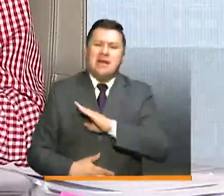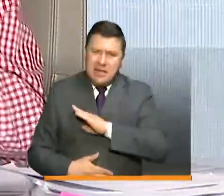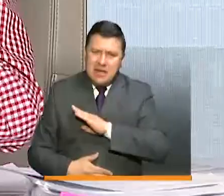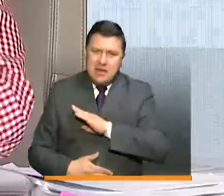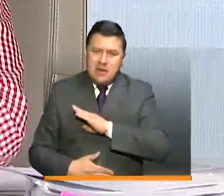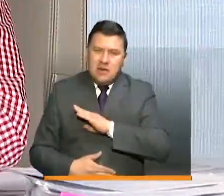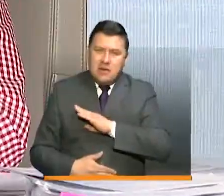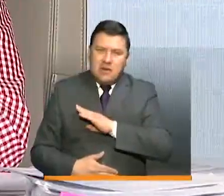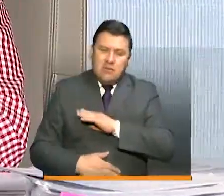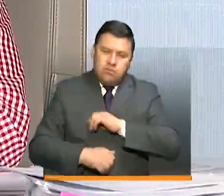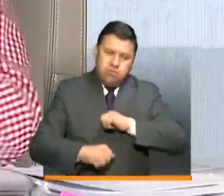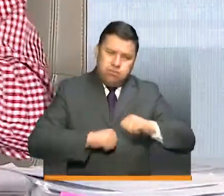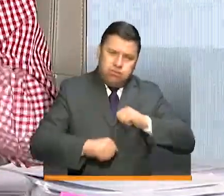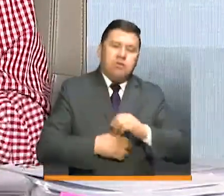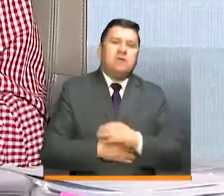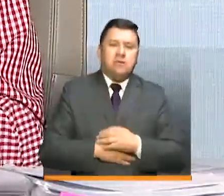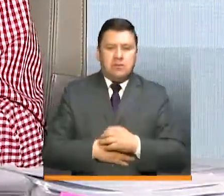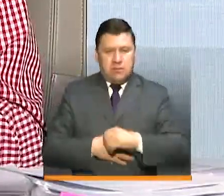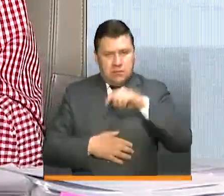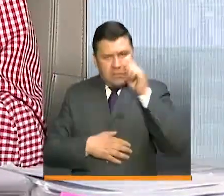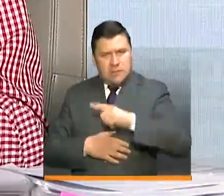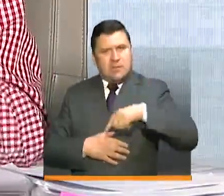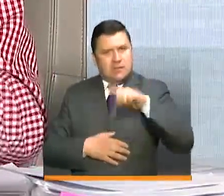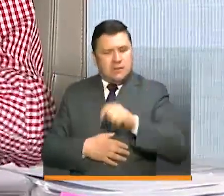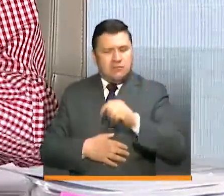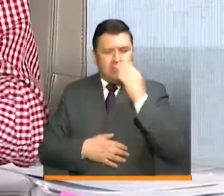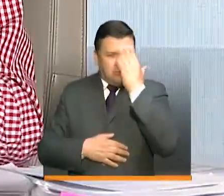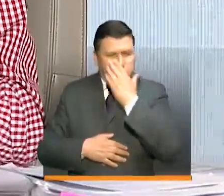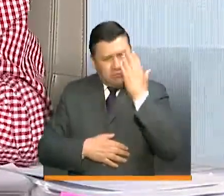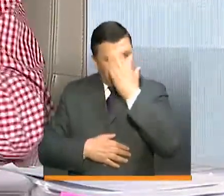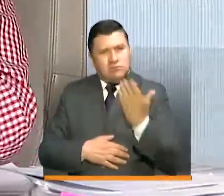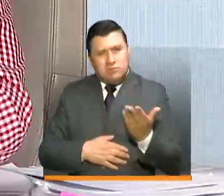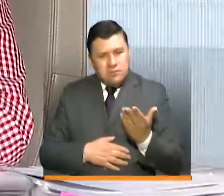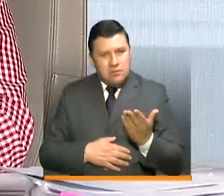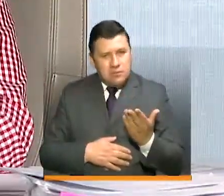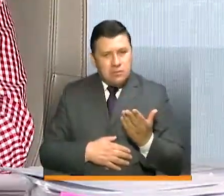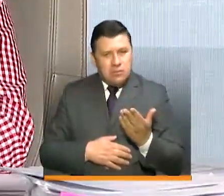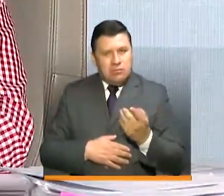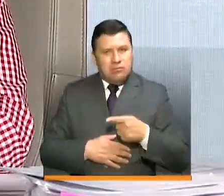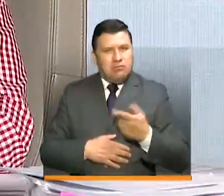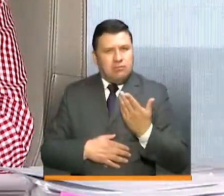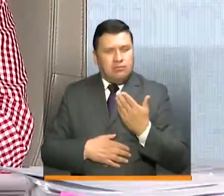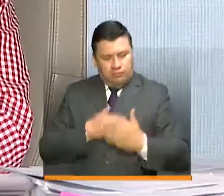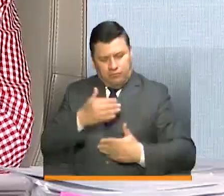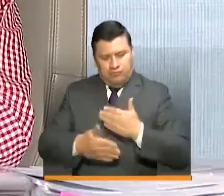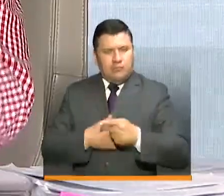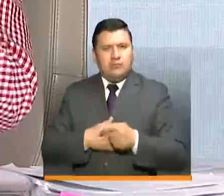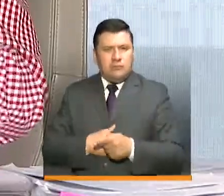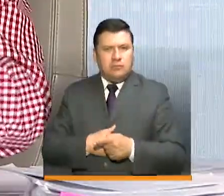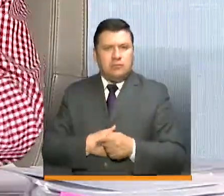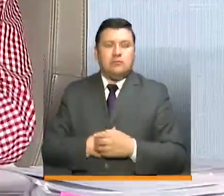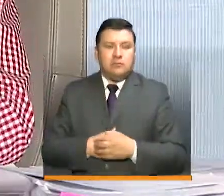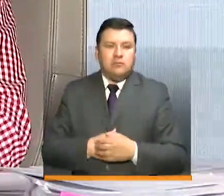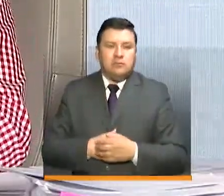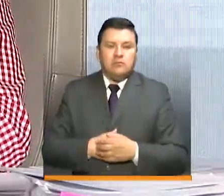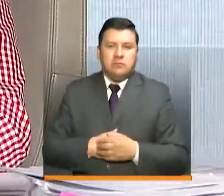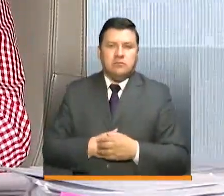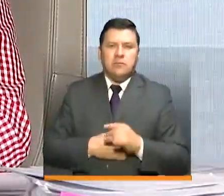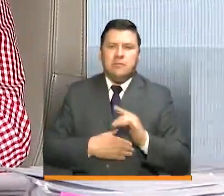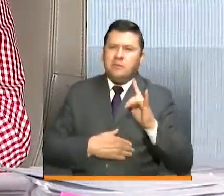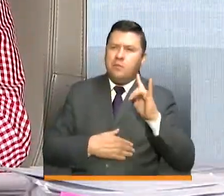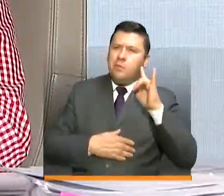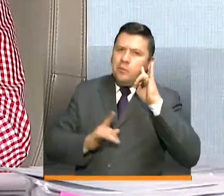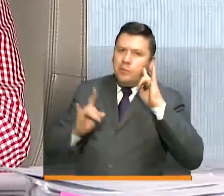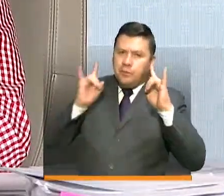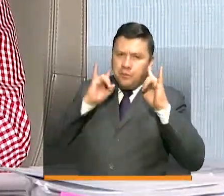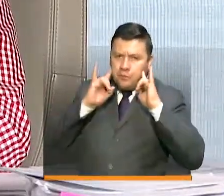como protagonistas de este proceso, deben entonces validar a través de los instrumentos y procedimientos que han definido y que hemos oído, entre